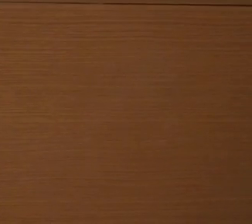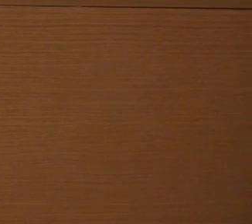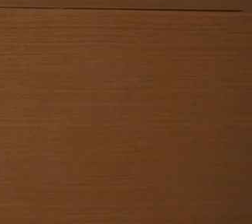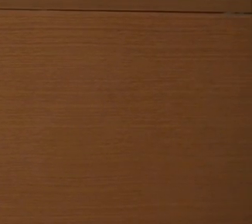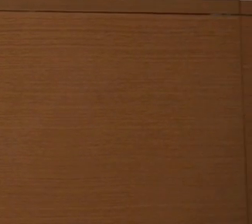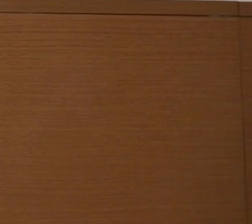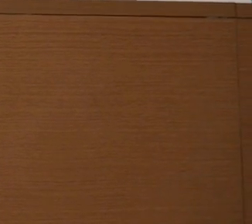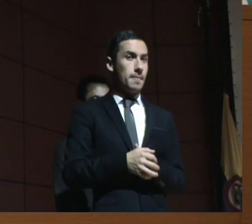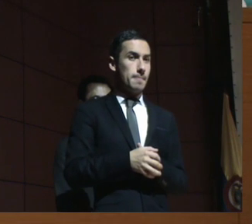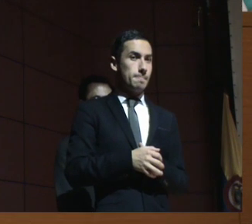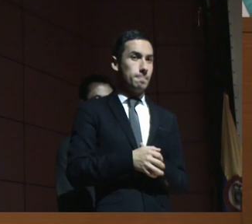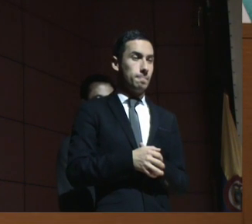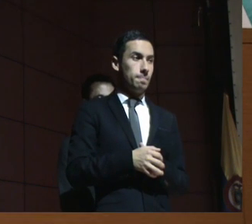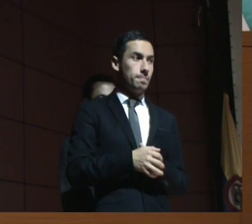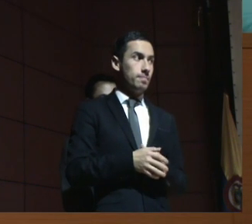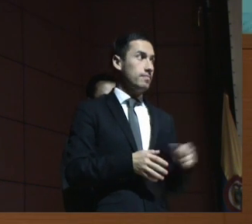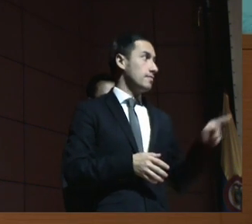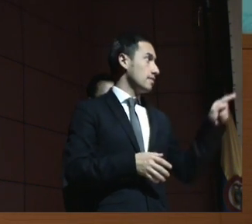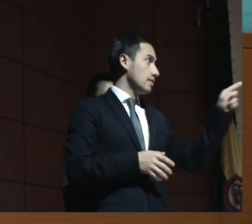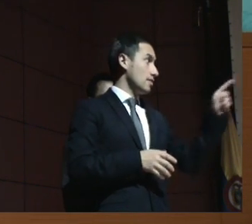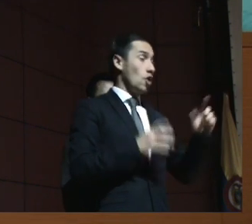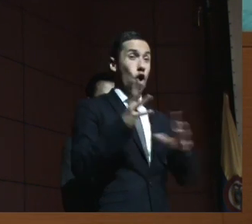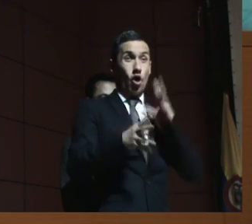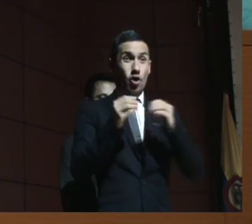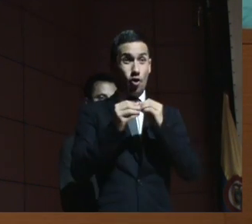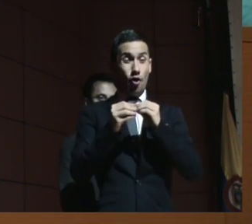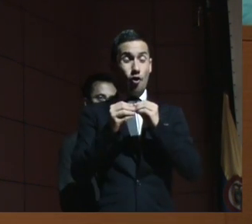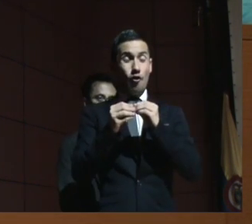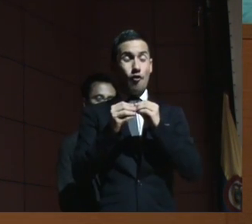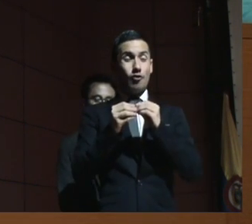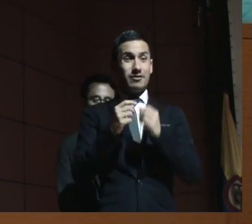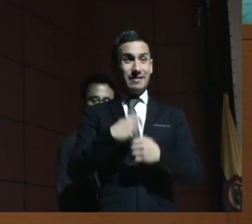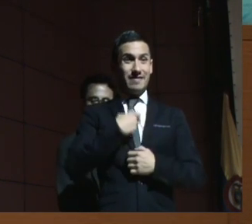¿Qué es la reforma del Código Civil Argentino?